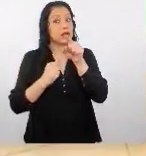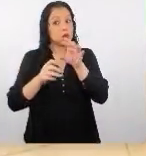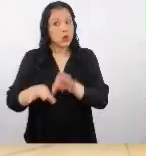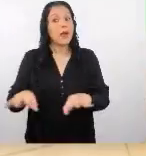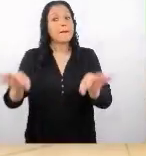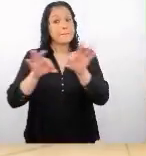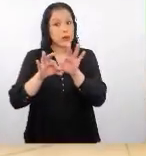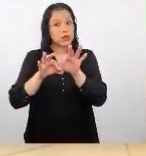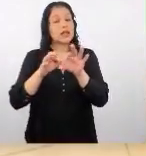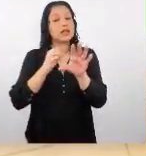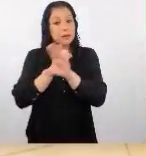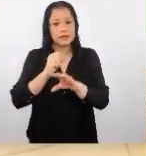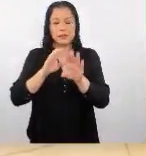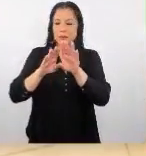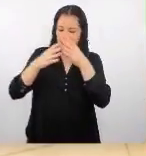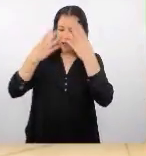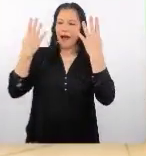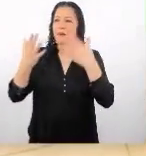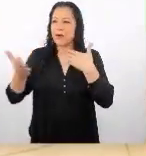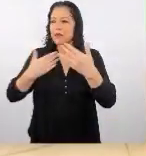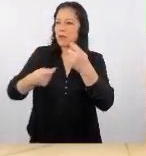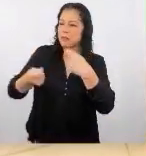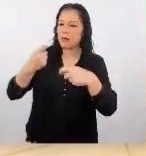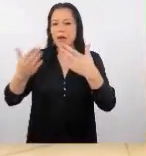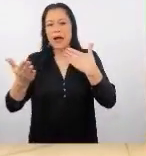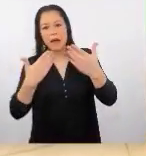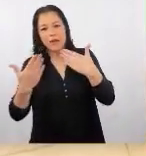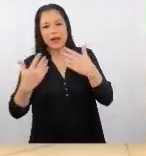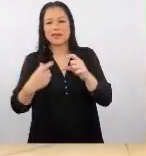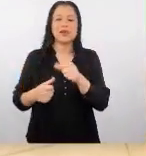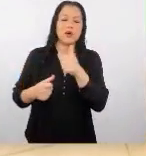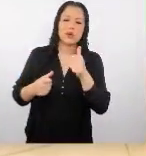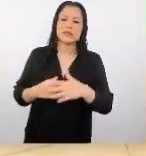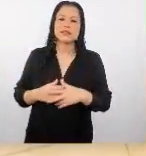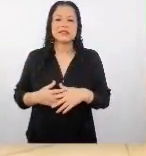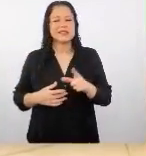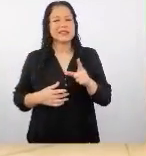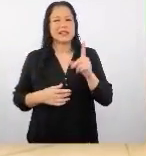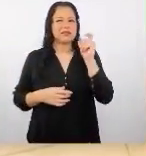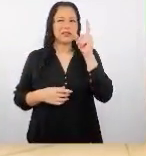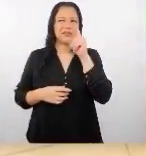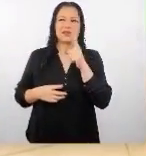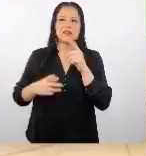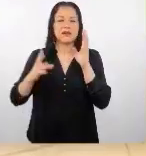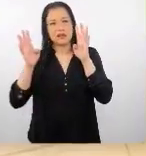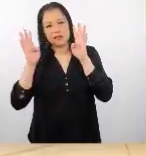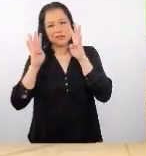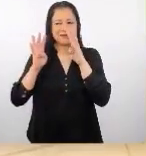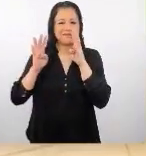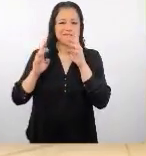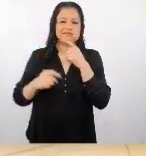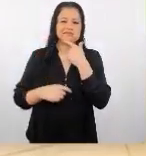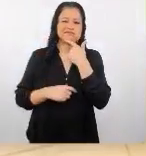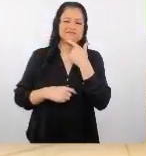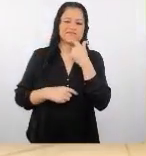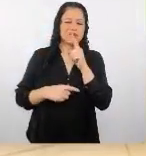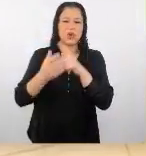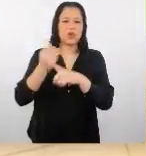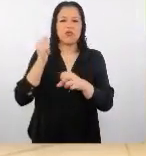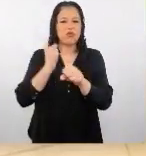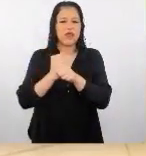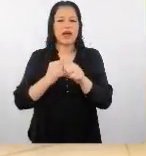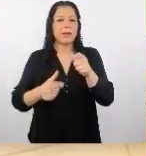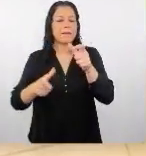para que ellos puedan abrir si pueden empezar a negociar con ustedes de lo contrario no se capta la atención porque ellos no confían en personas del